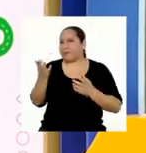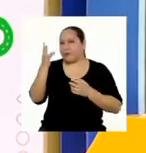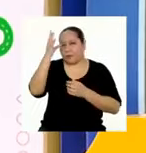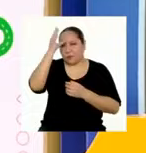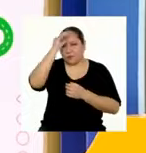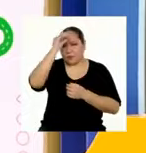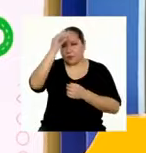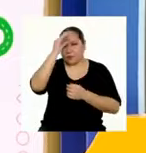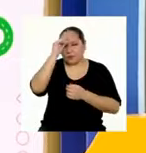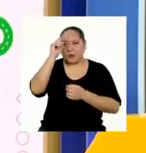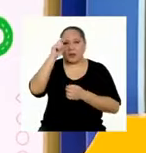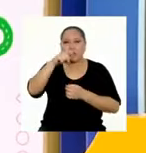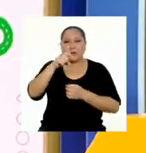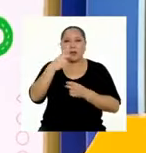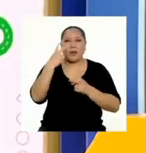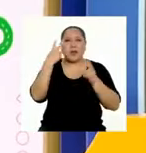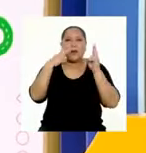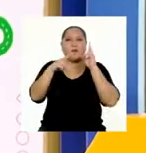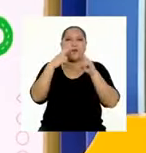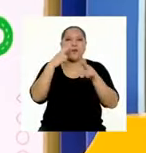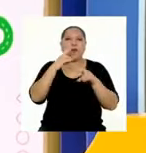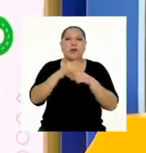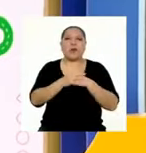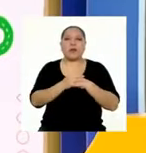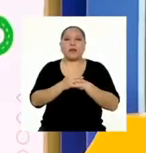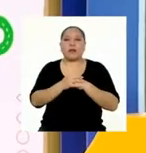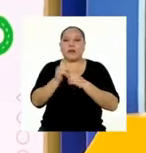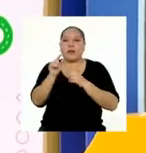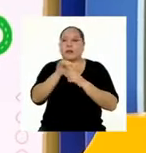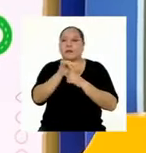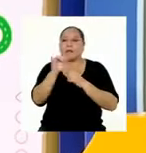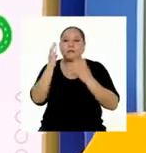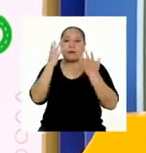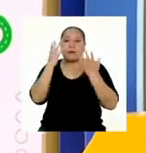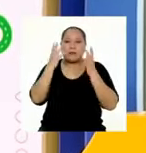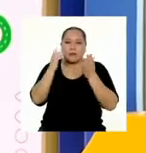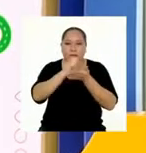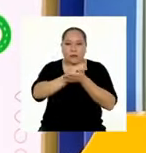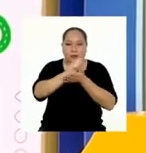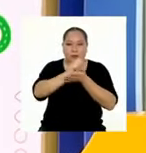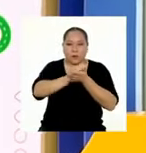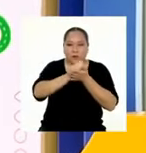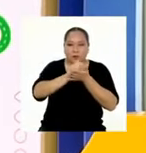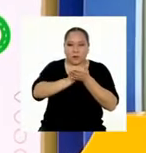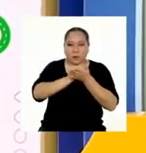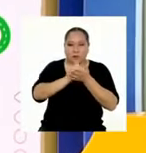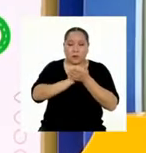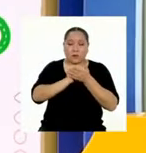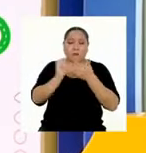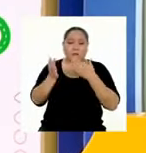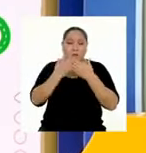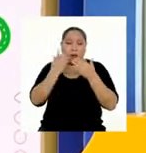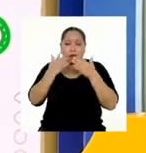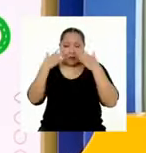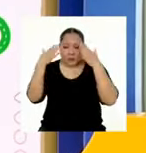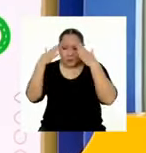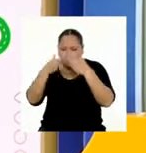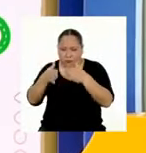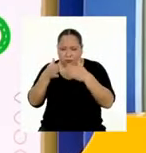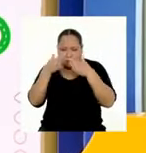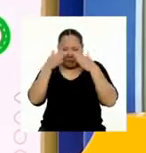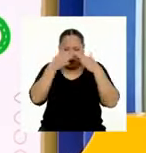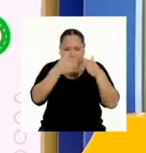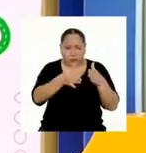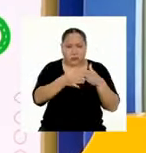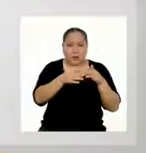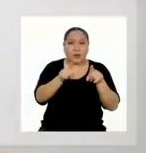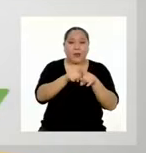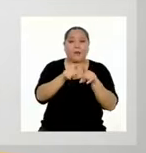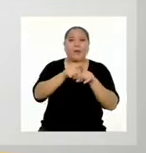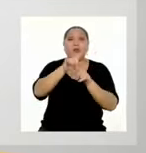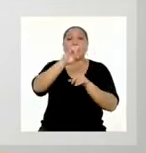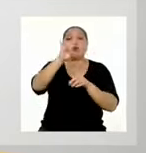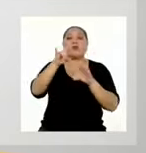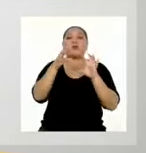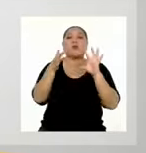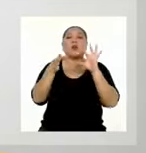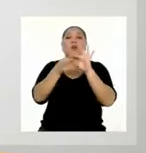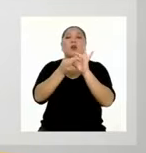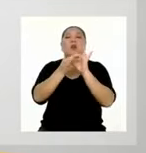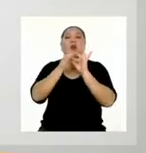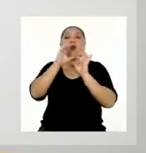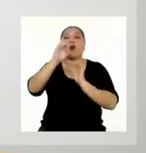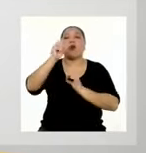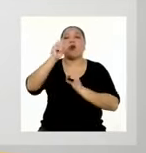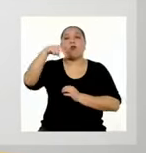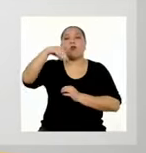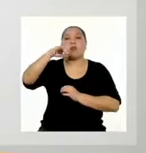y chicos, es cuestión de ver que haya consistencia en lo que se escribe, simpleza y usar conectores cuando sea necesario. La